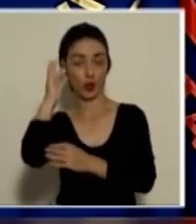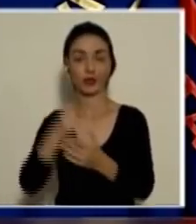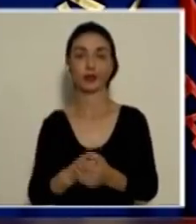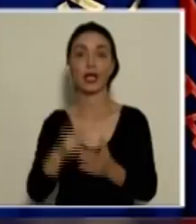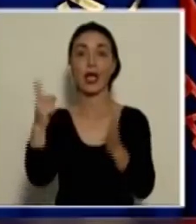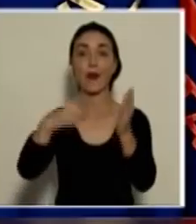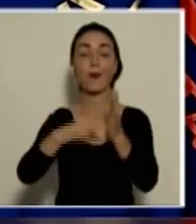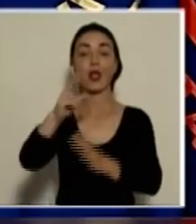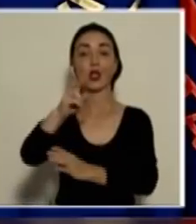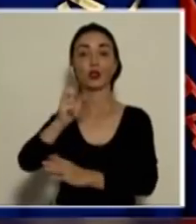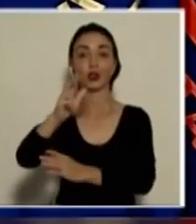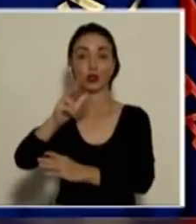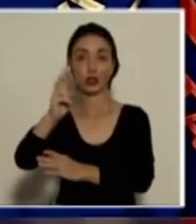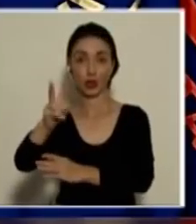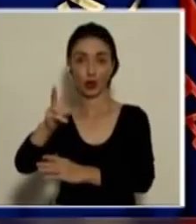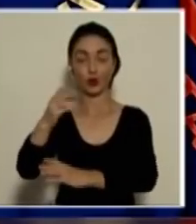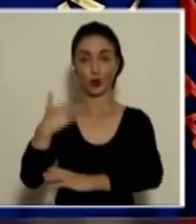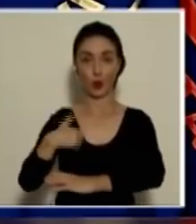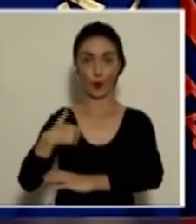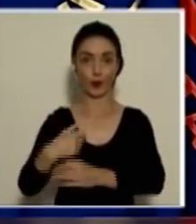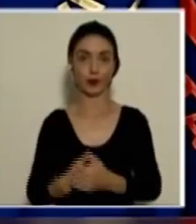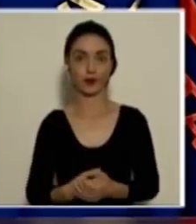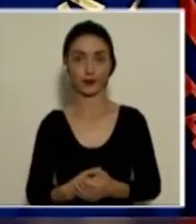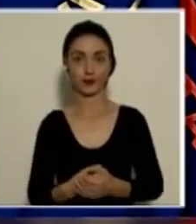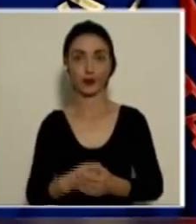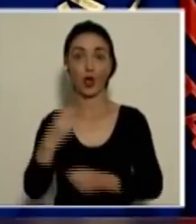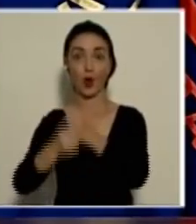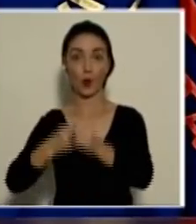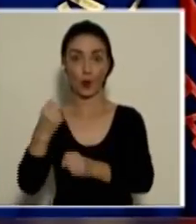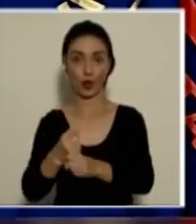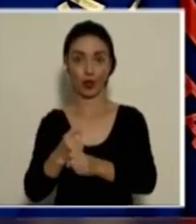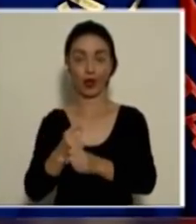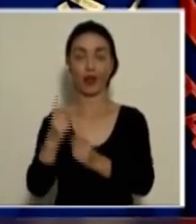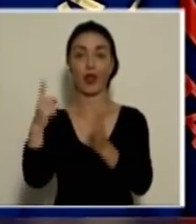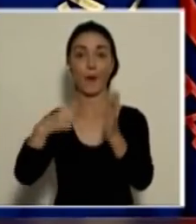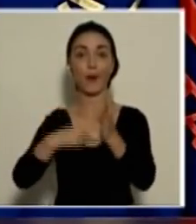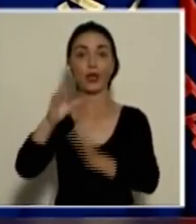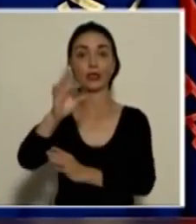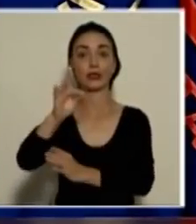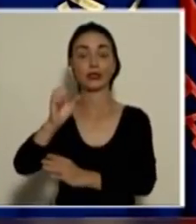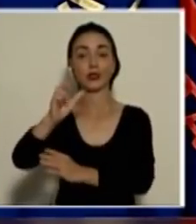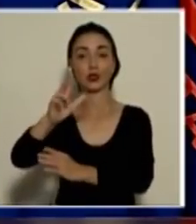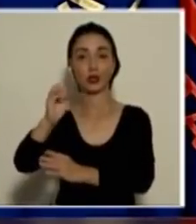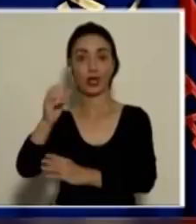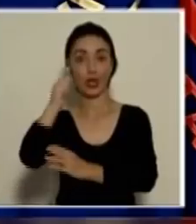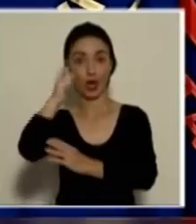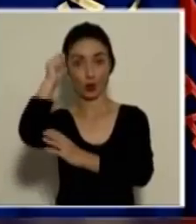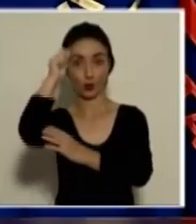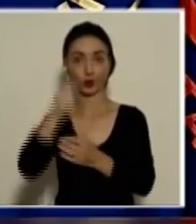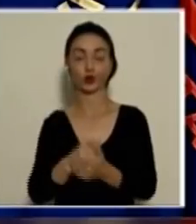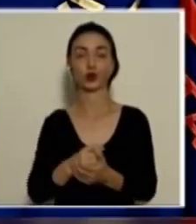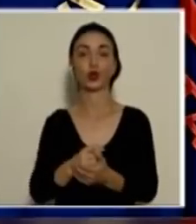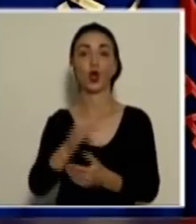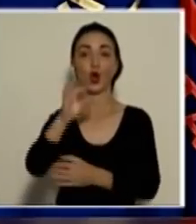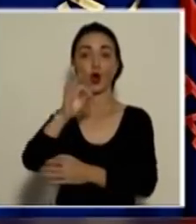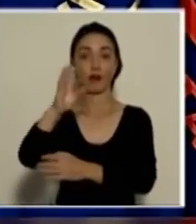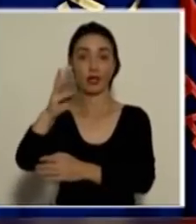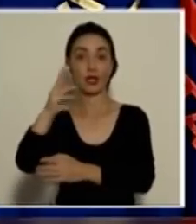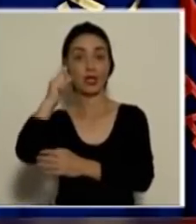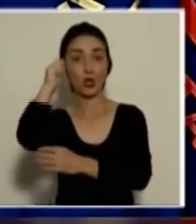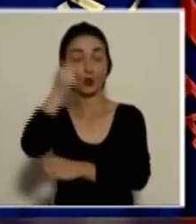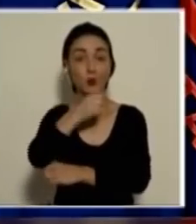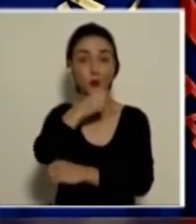y 1.232 son hombres. Por edad tenemos 1.730 adultos, 96